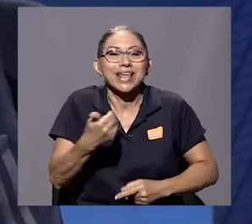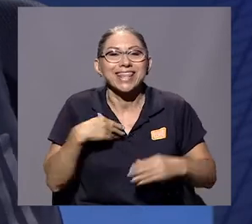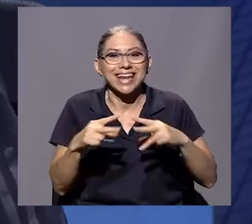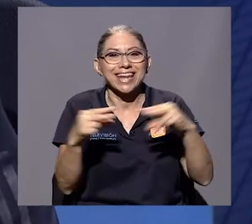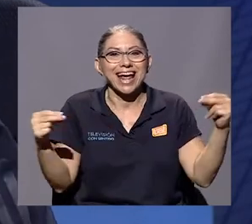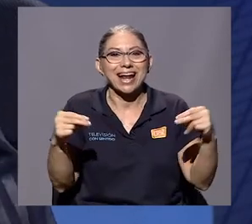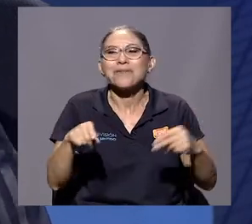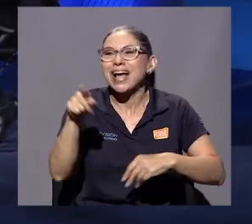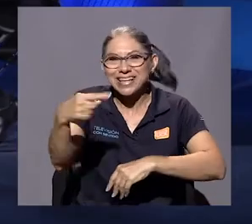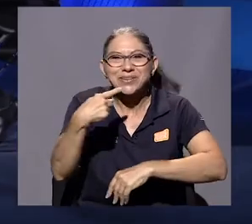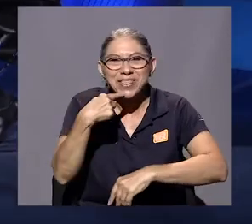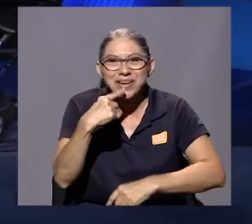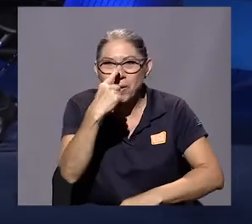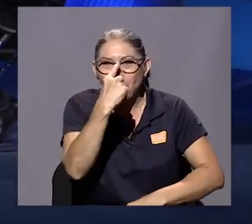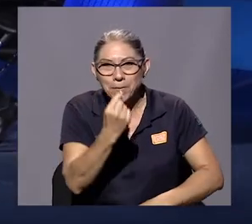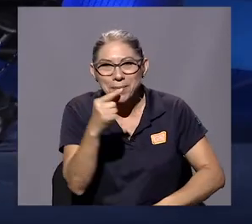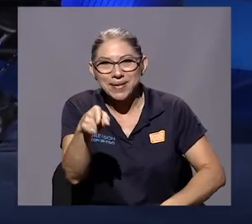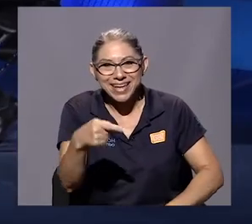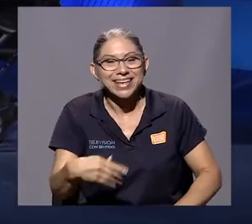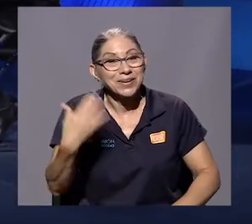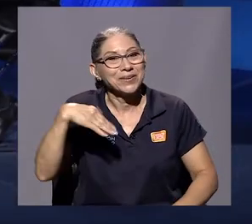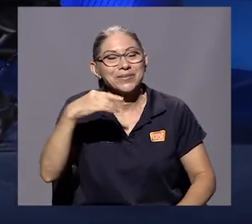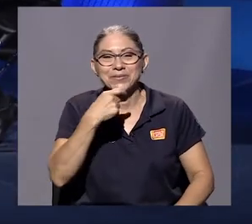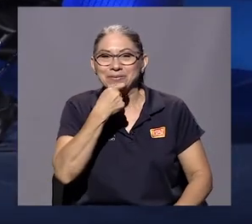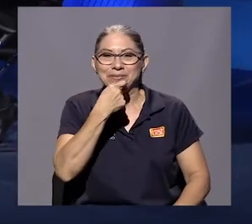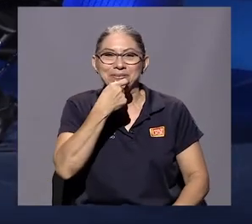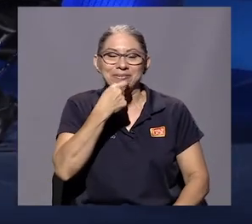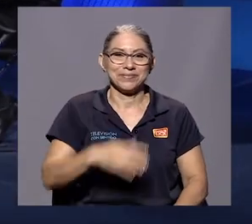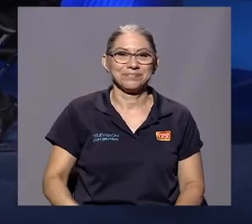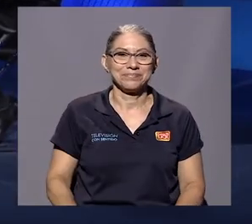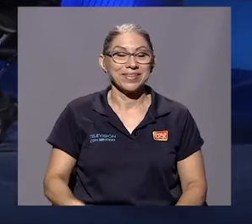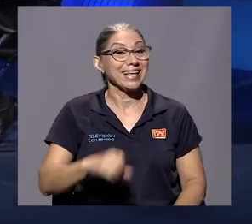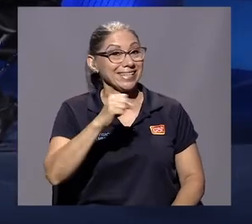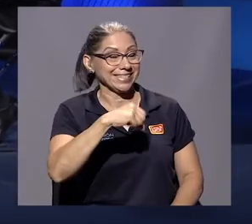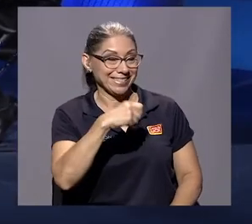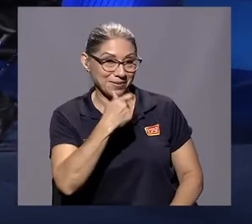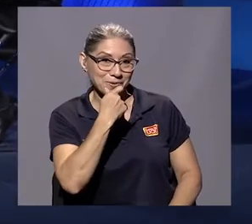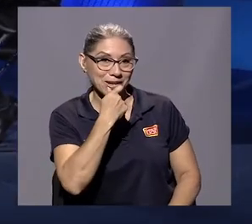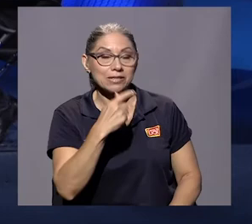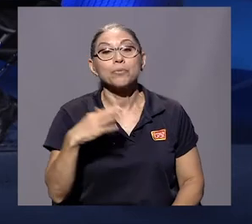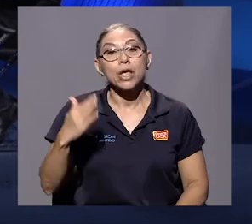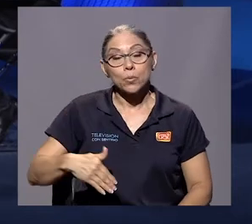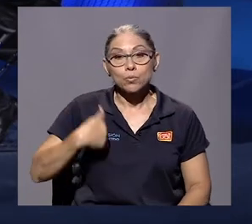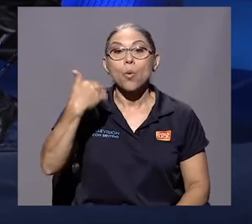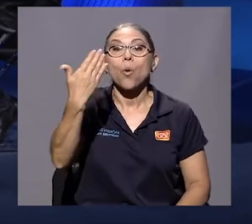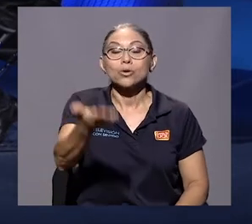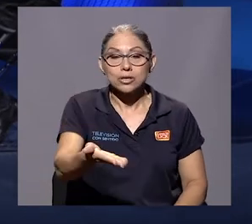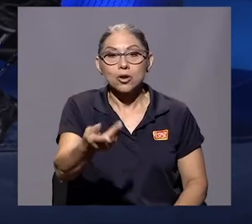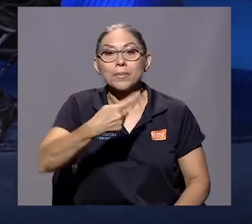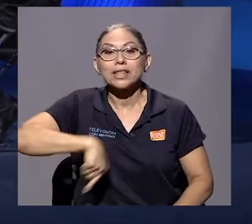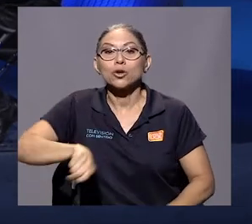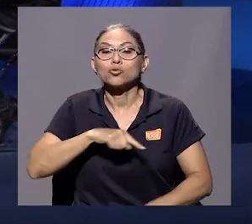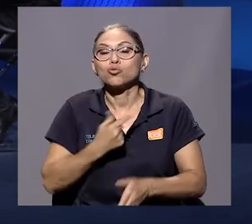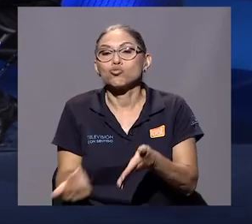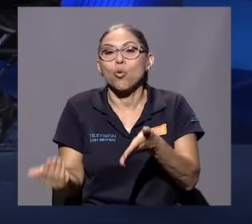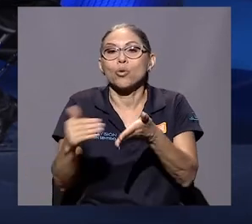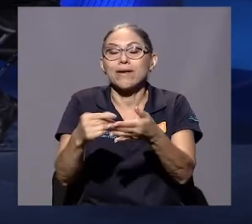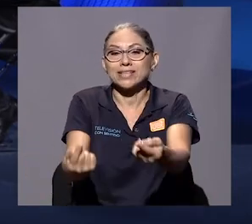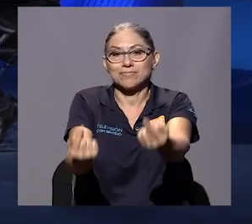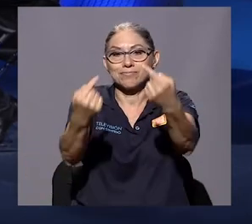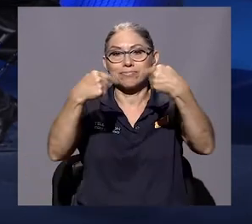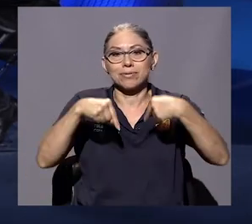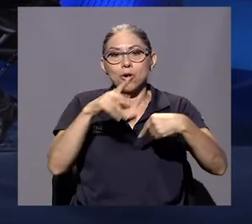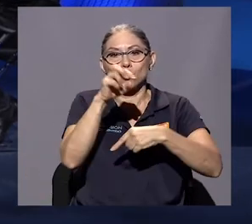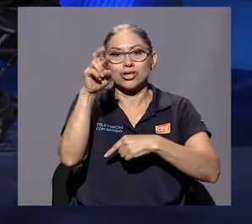En ese momento, eso dijo Don Pepe. Sí, fue muy gracioso. Sí, es muy gracioso. Posteriormente, regresamos a Costa